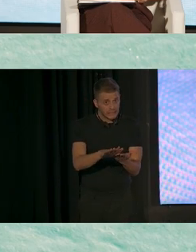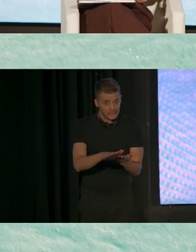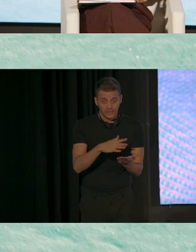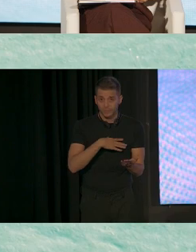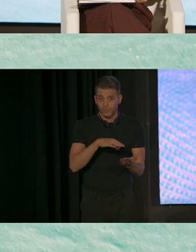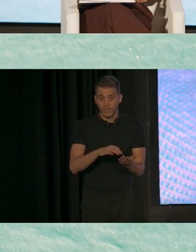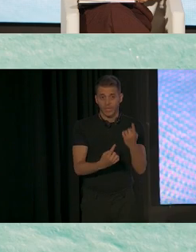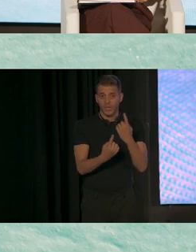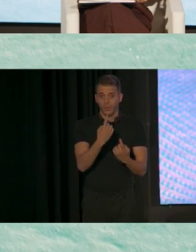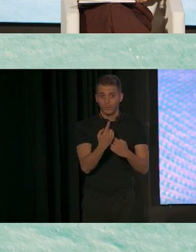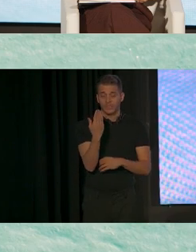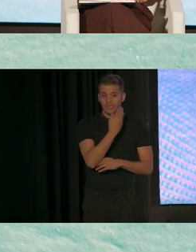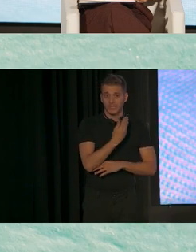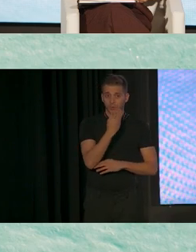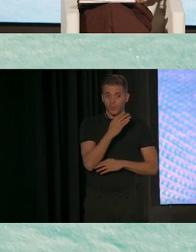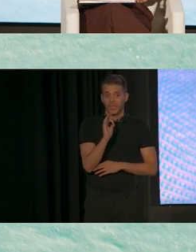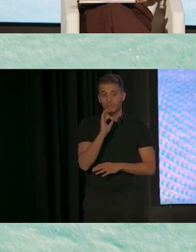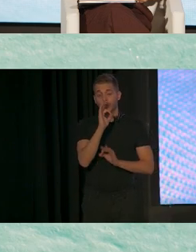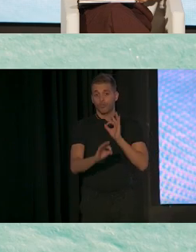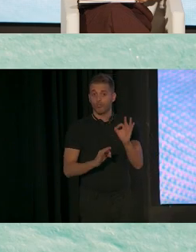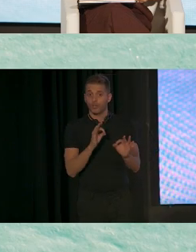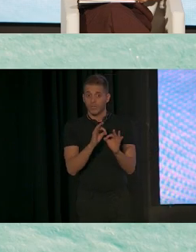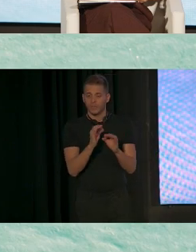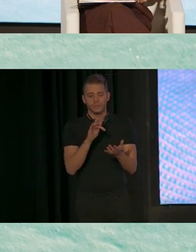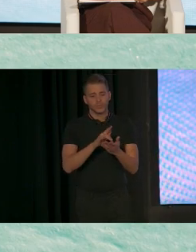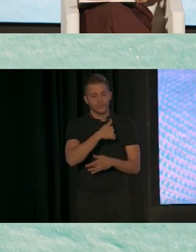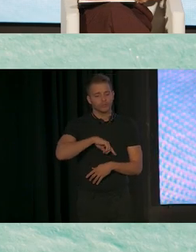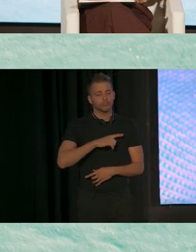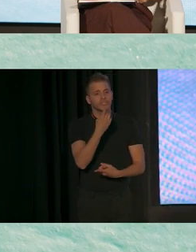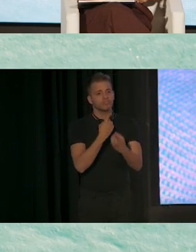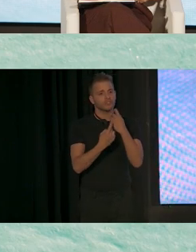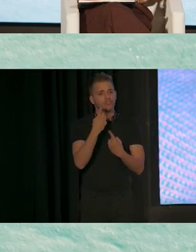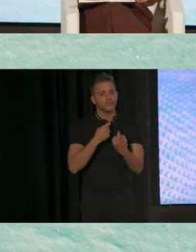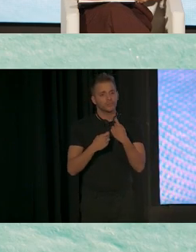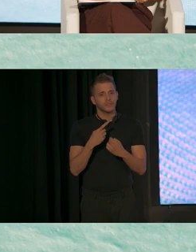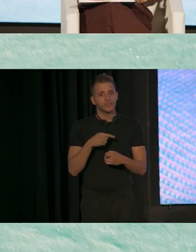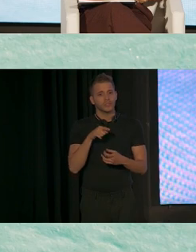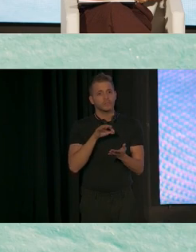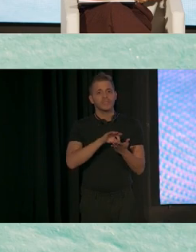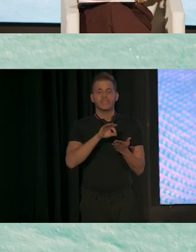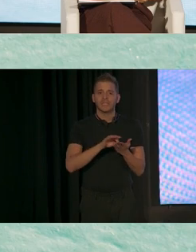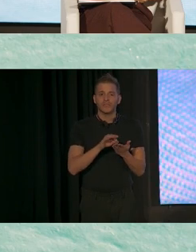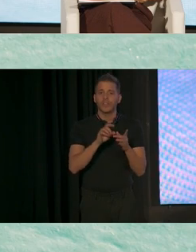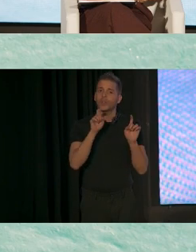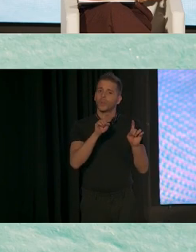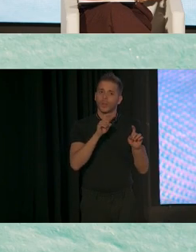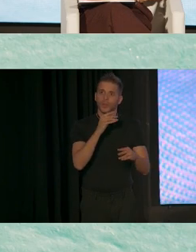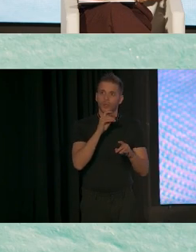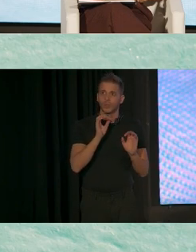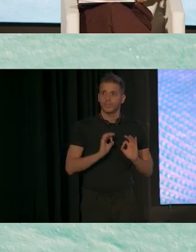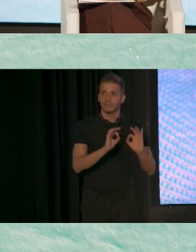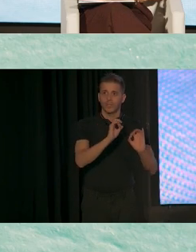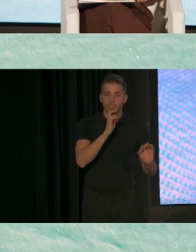escuelas y organizaciones y obtenemos información sobre cómo navegar los servicios de educación especial para